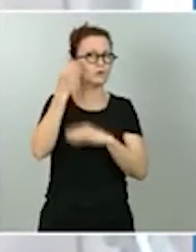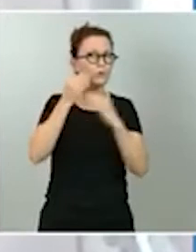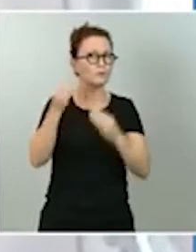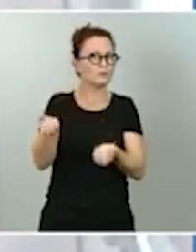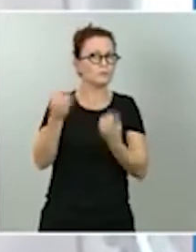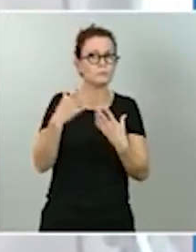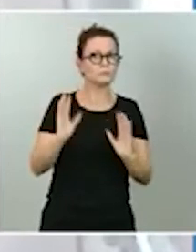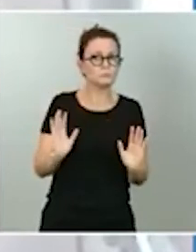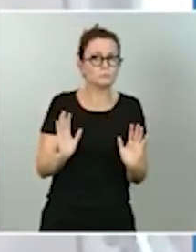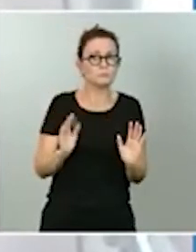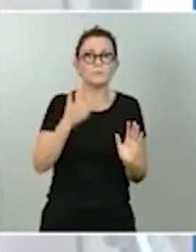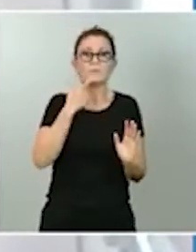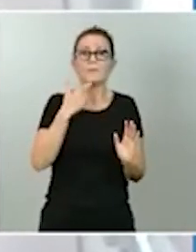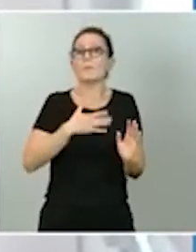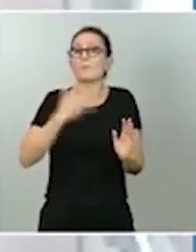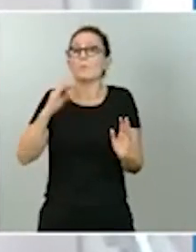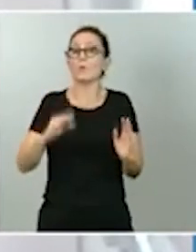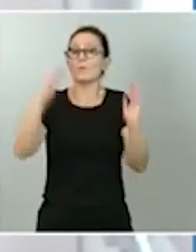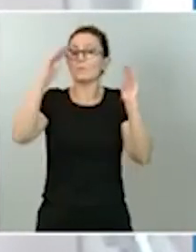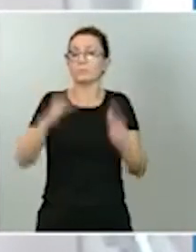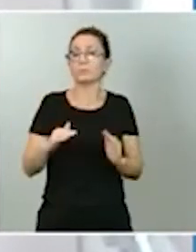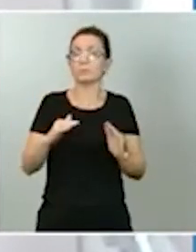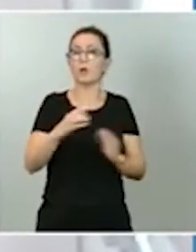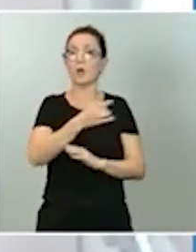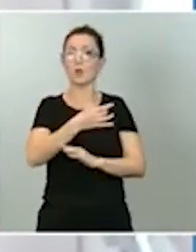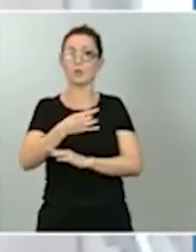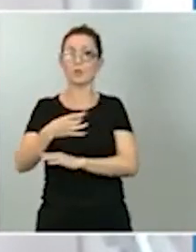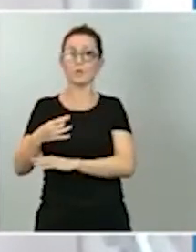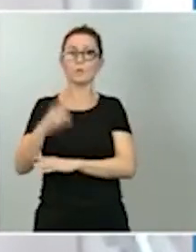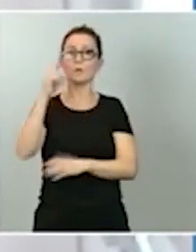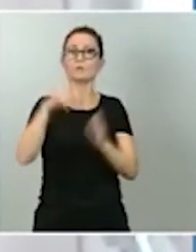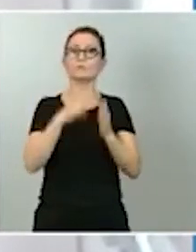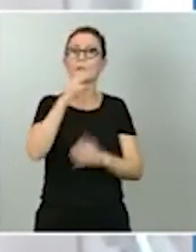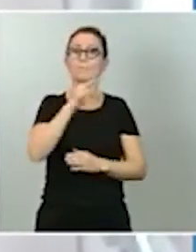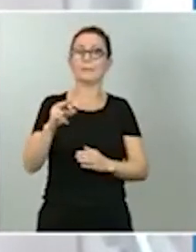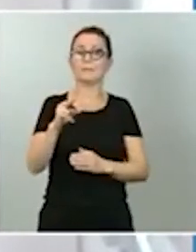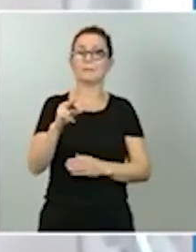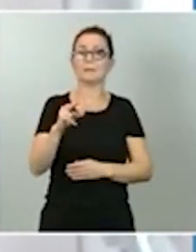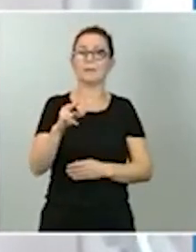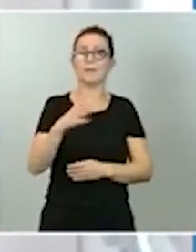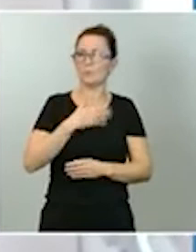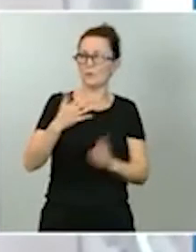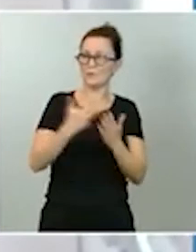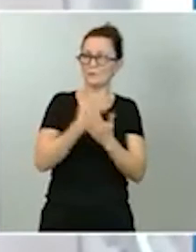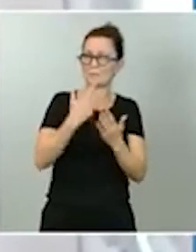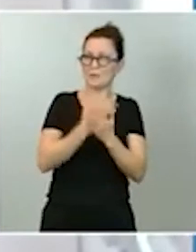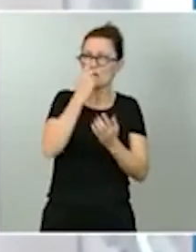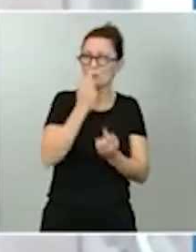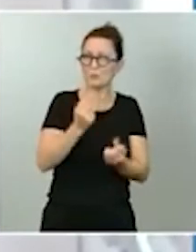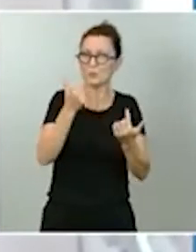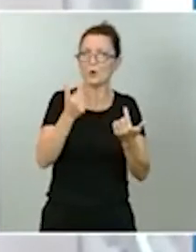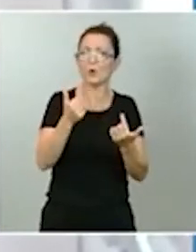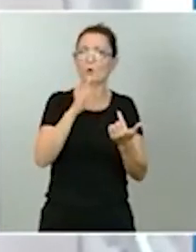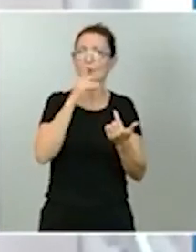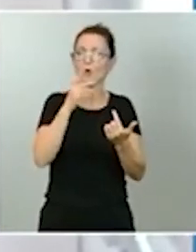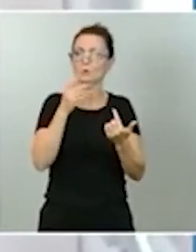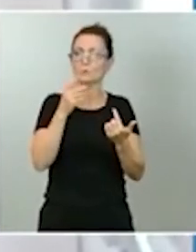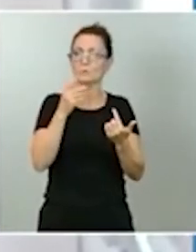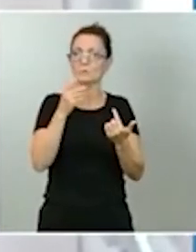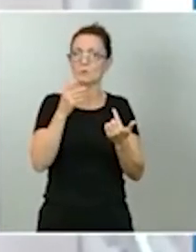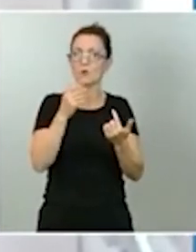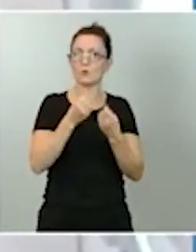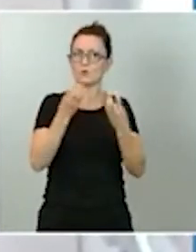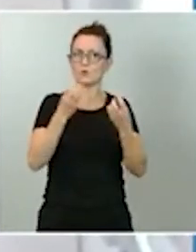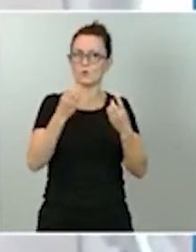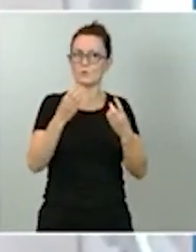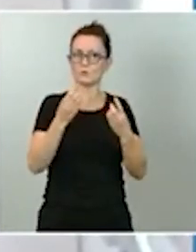se podría reducir la emisión de deuda en este año 2020. Si nos lo puede explicar un poco porque es contraintuitivo con las otras cifras que tenemos, con el